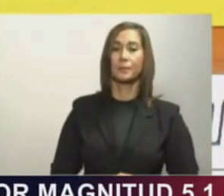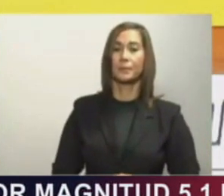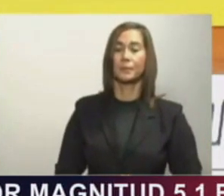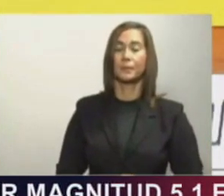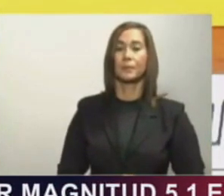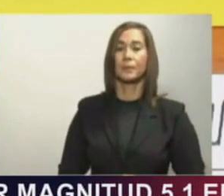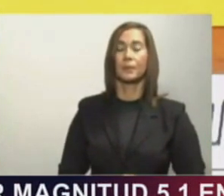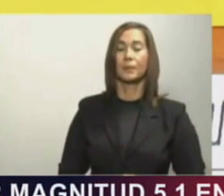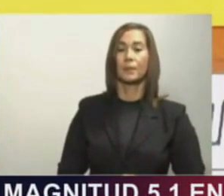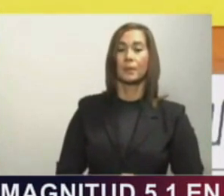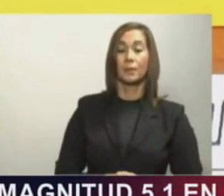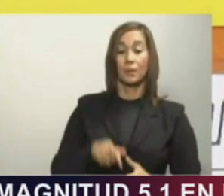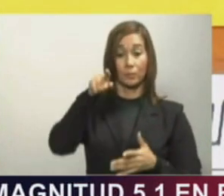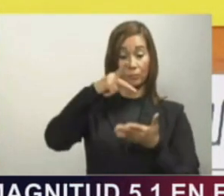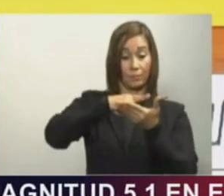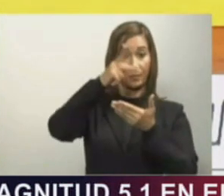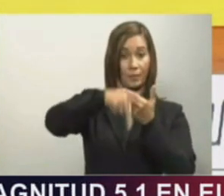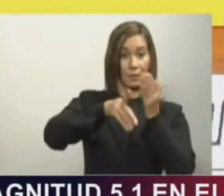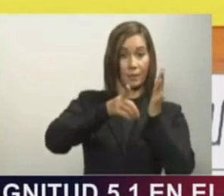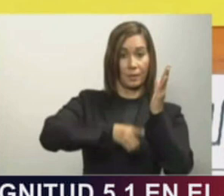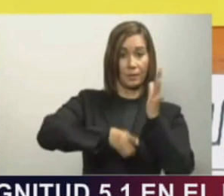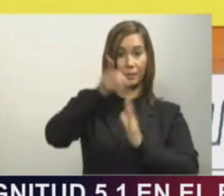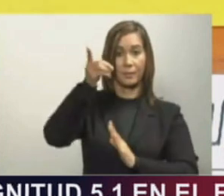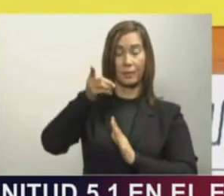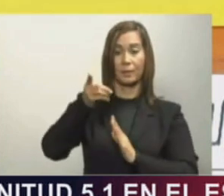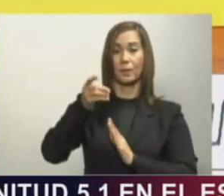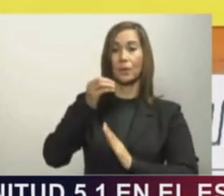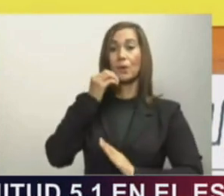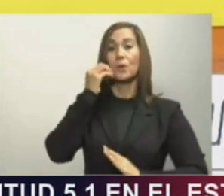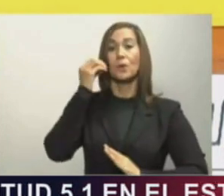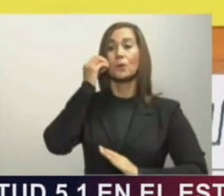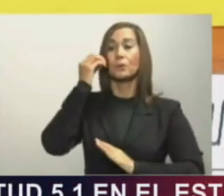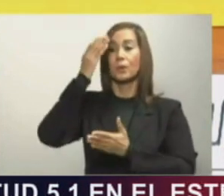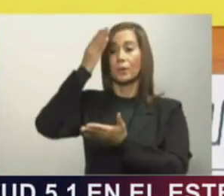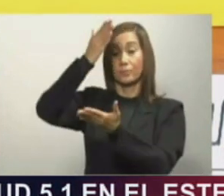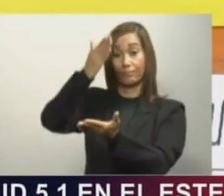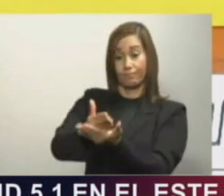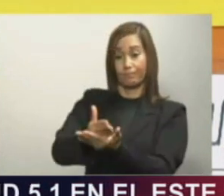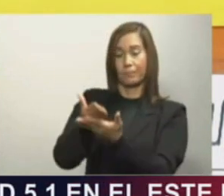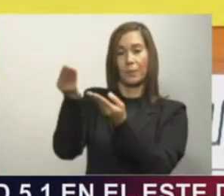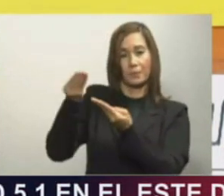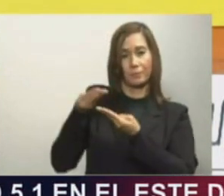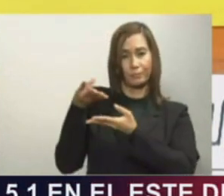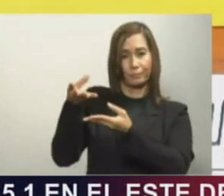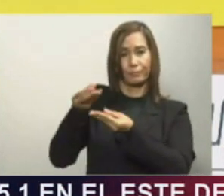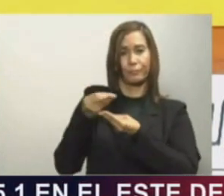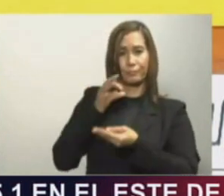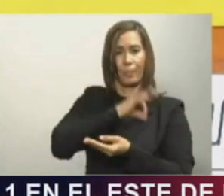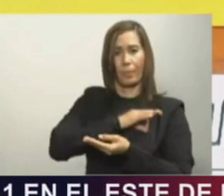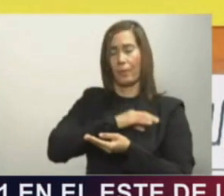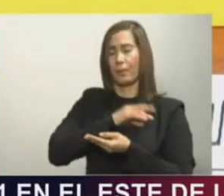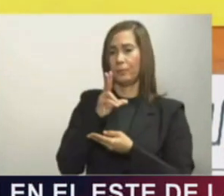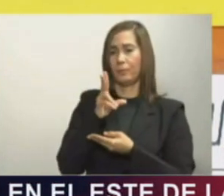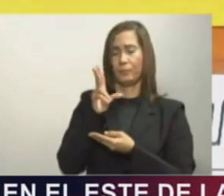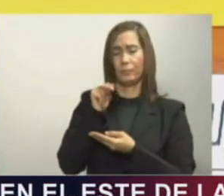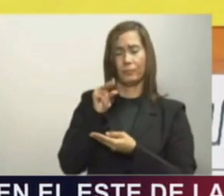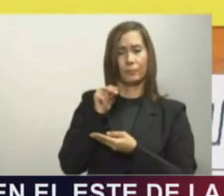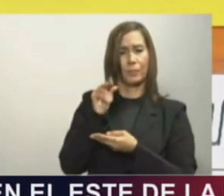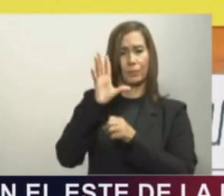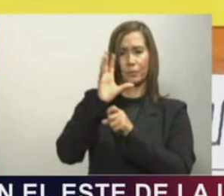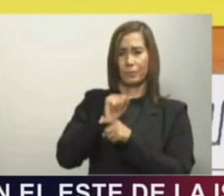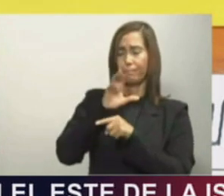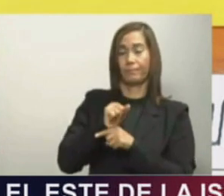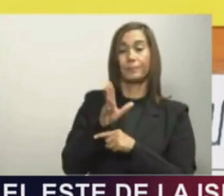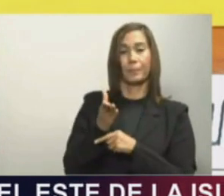Súperate, no queremos que los hogares se queden estancados recibiendo ayudas sociales como estábamos acostumbrados.